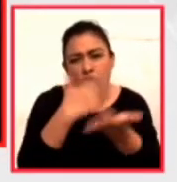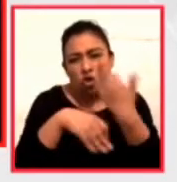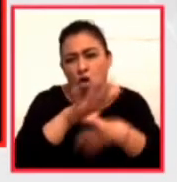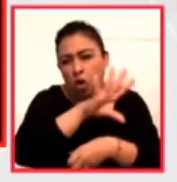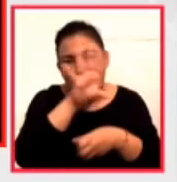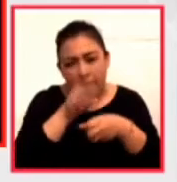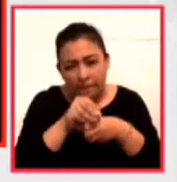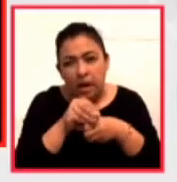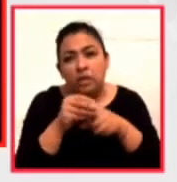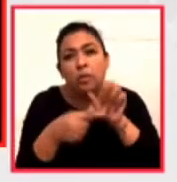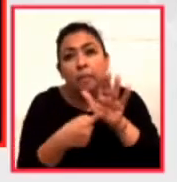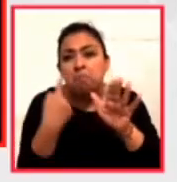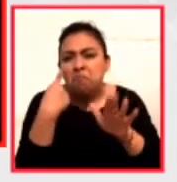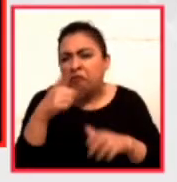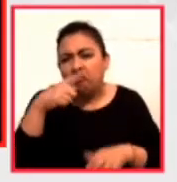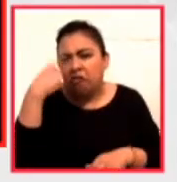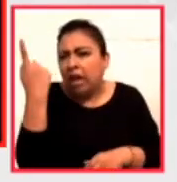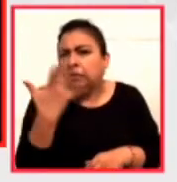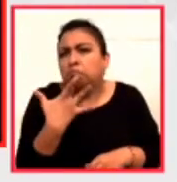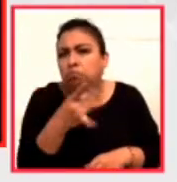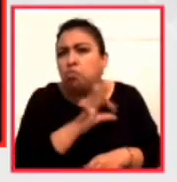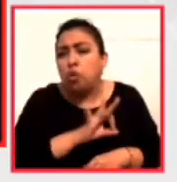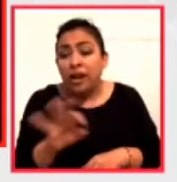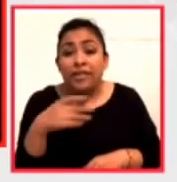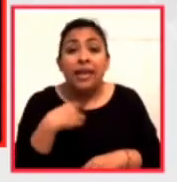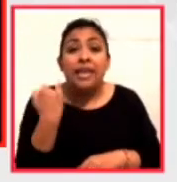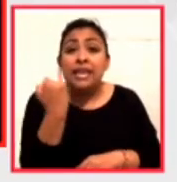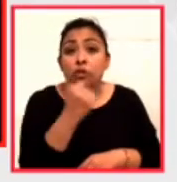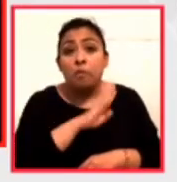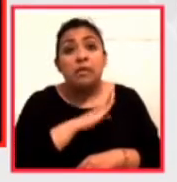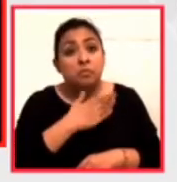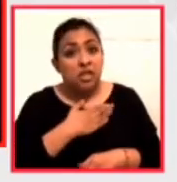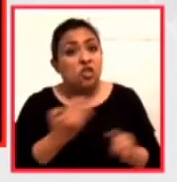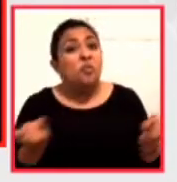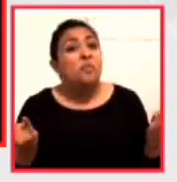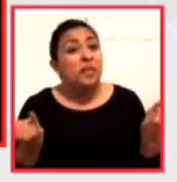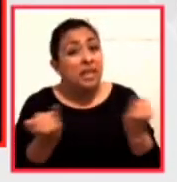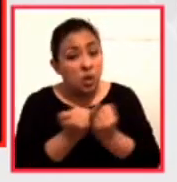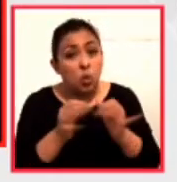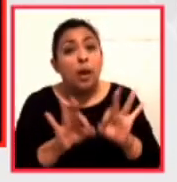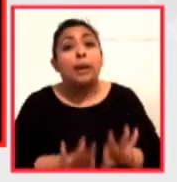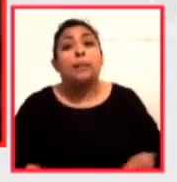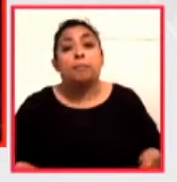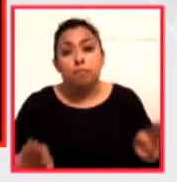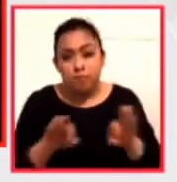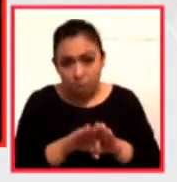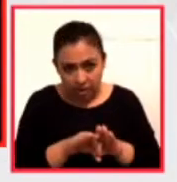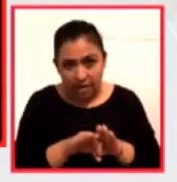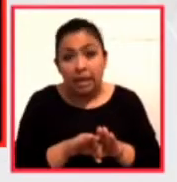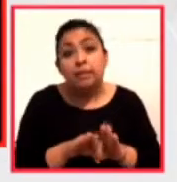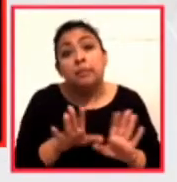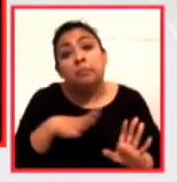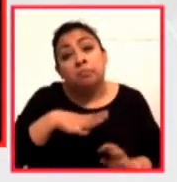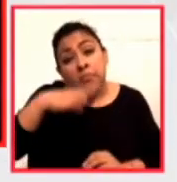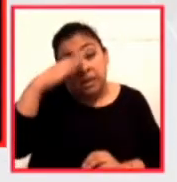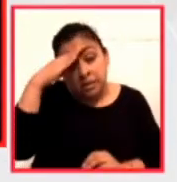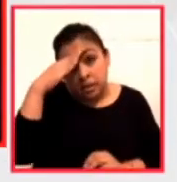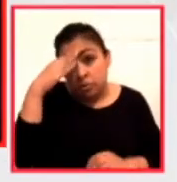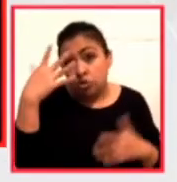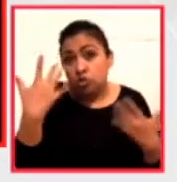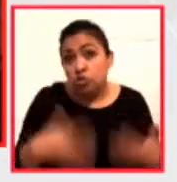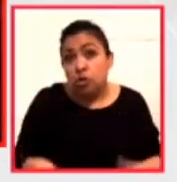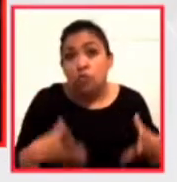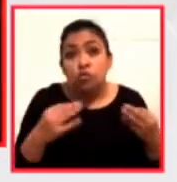artistas es muy sencillo. El idioma español juega también un rol muy importante si consideramos el alto número de